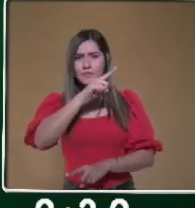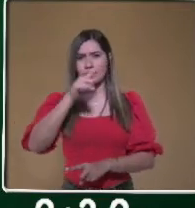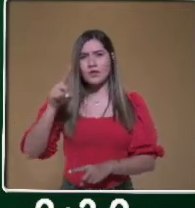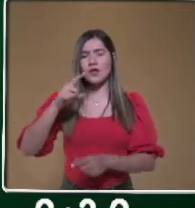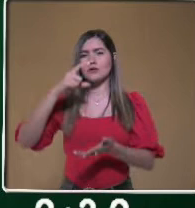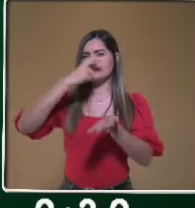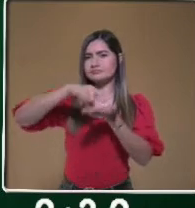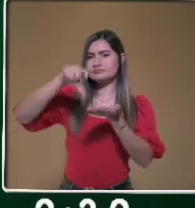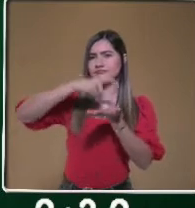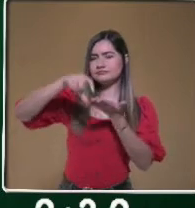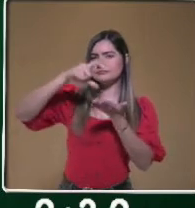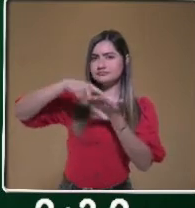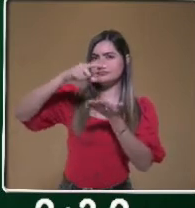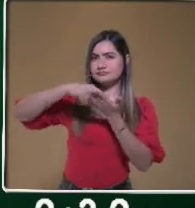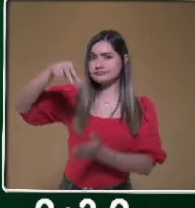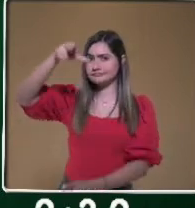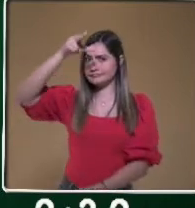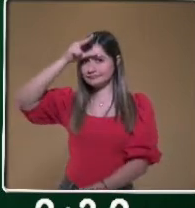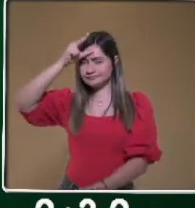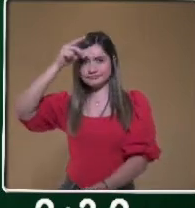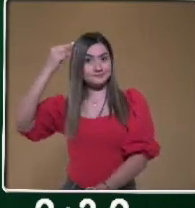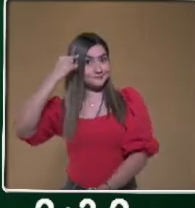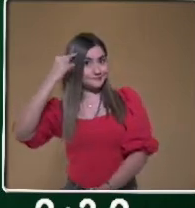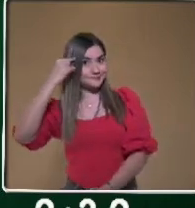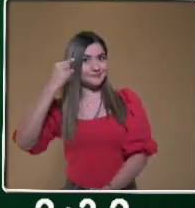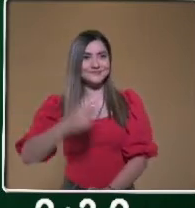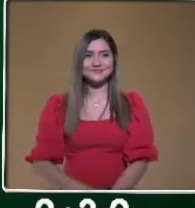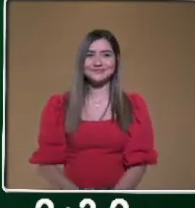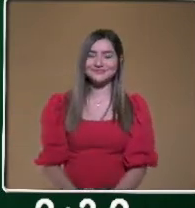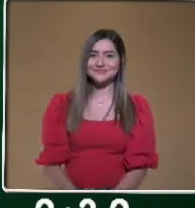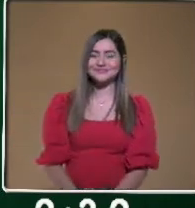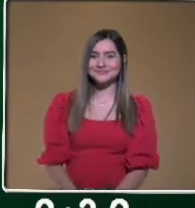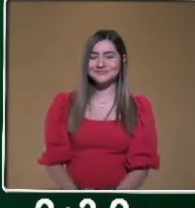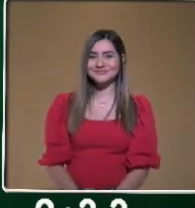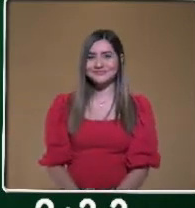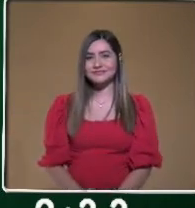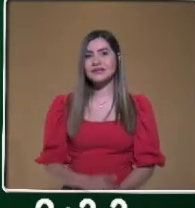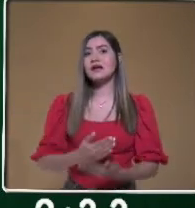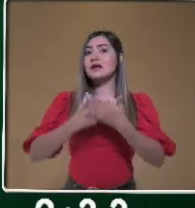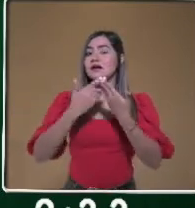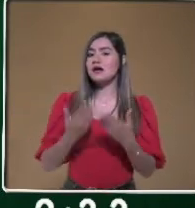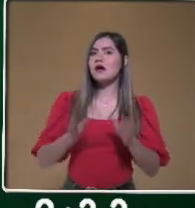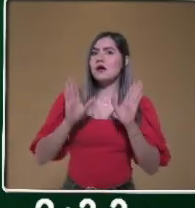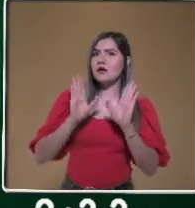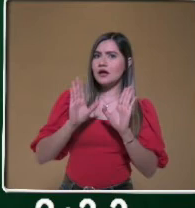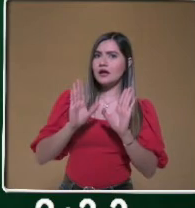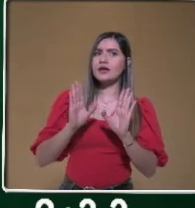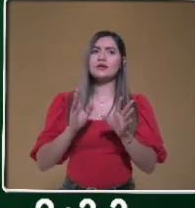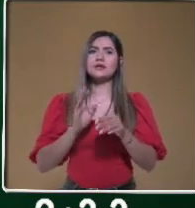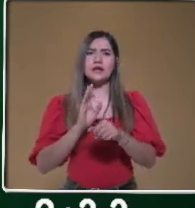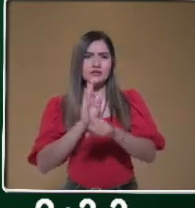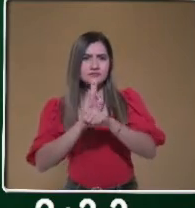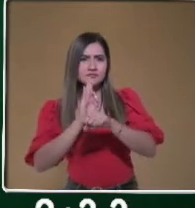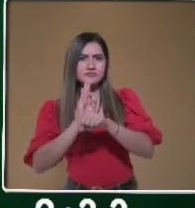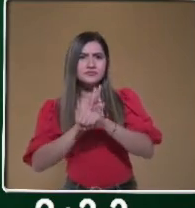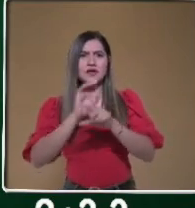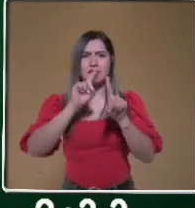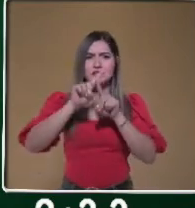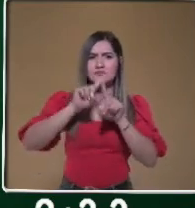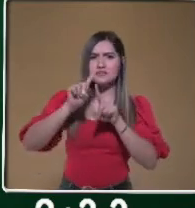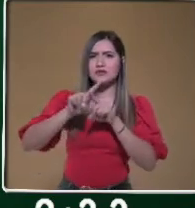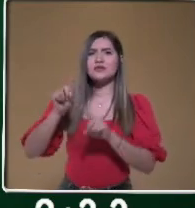compras sumamente inteligentes ahora que estamos cuidando nuestra economía. Lo que